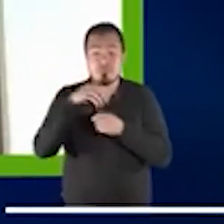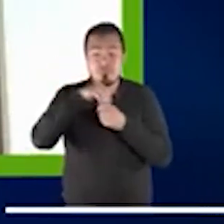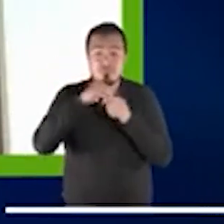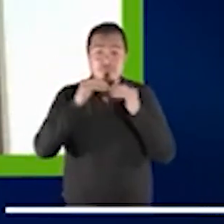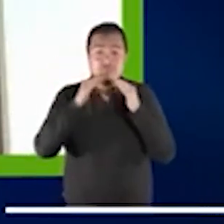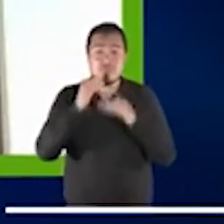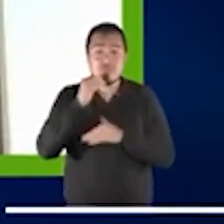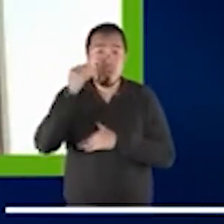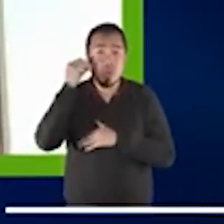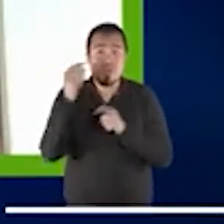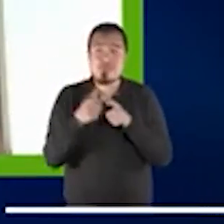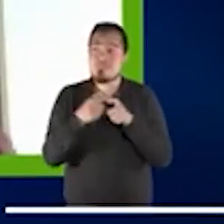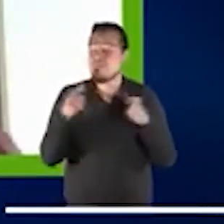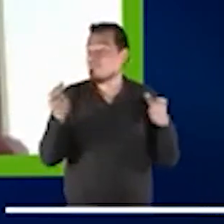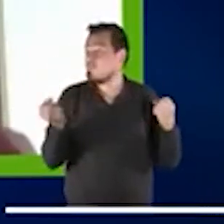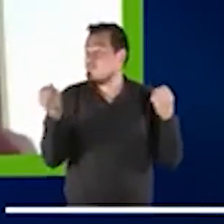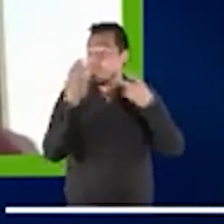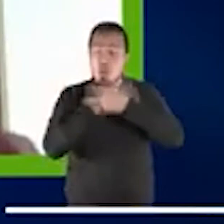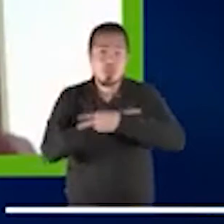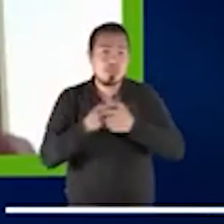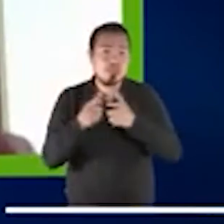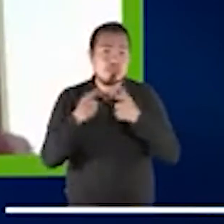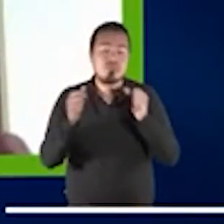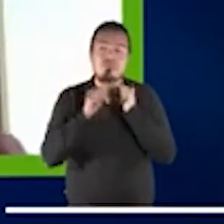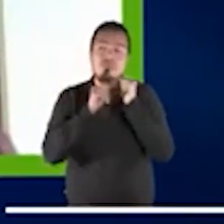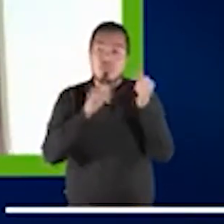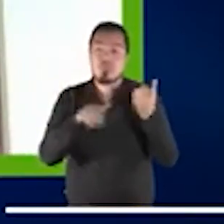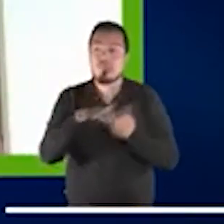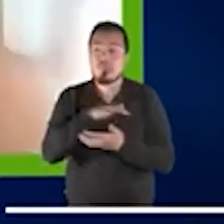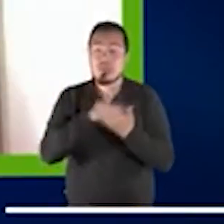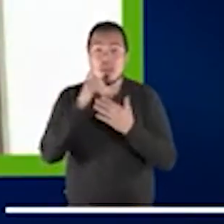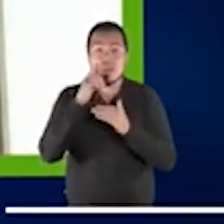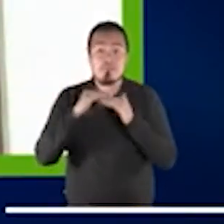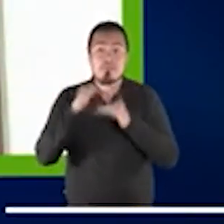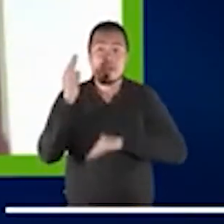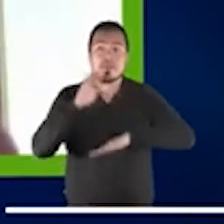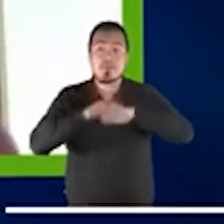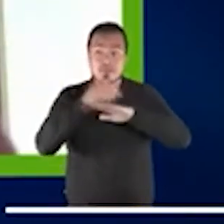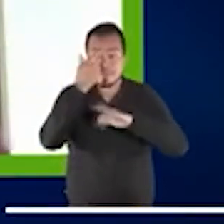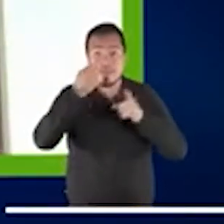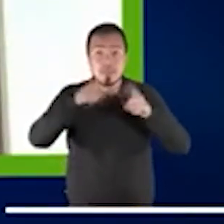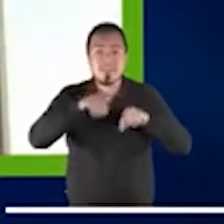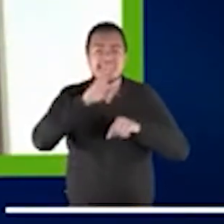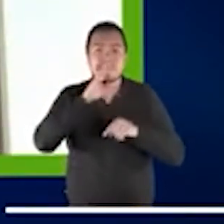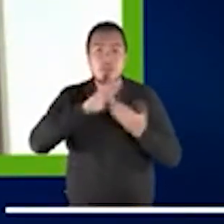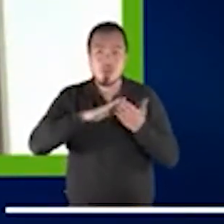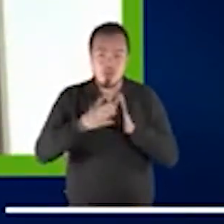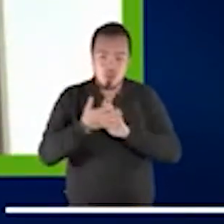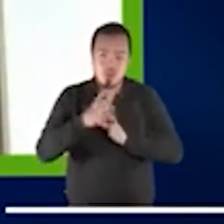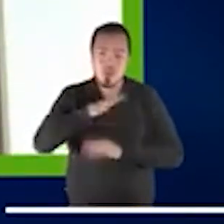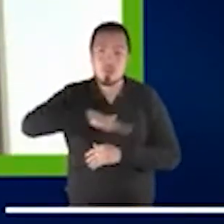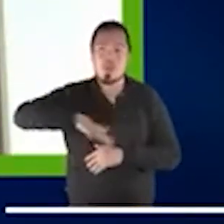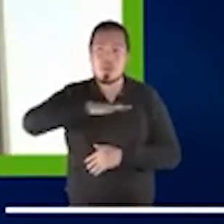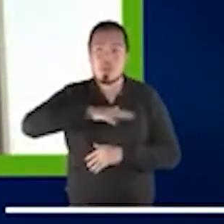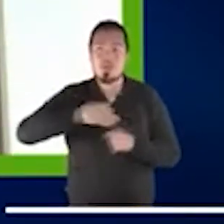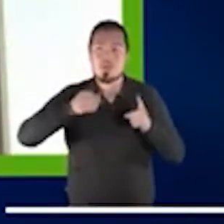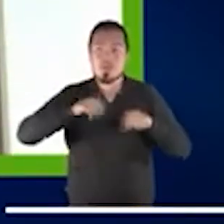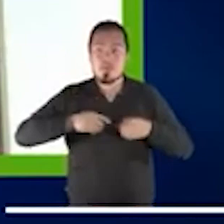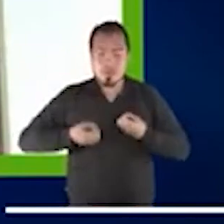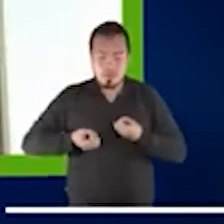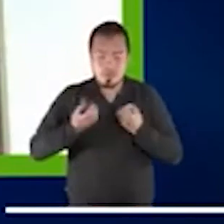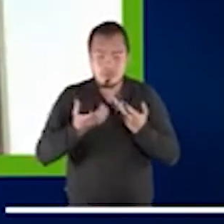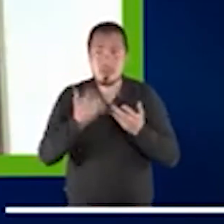también una oportunidad para estos profesionales de entrar en sus comunidades y donar sus servicios